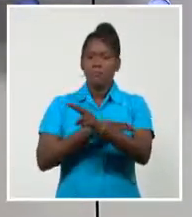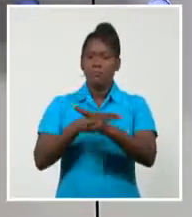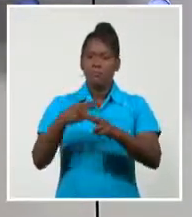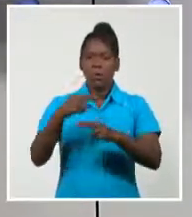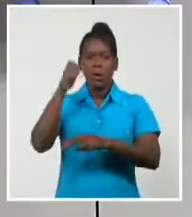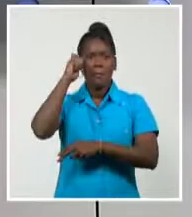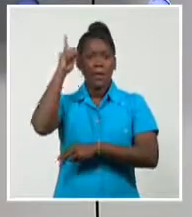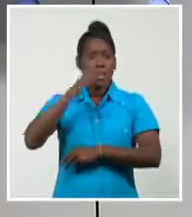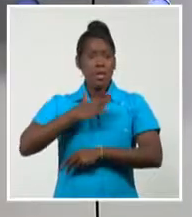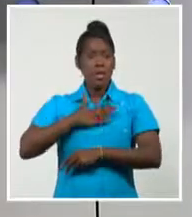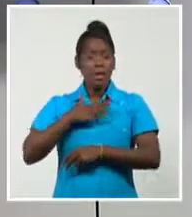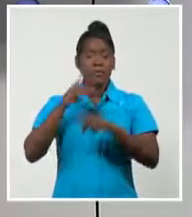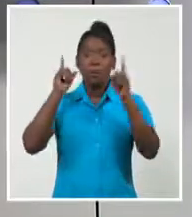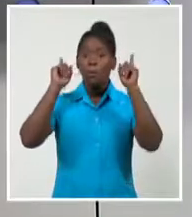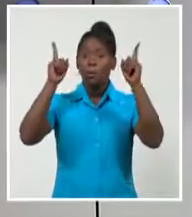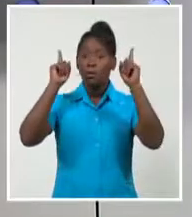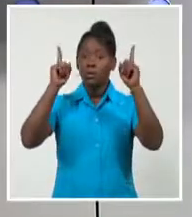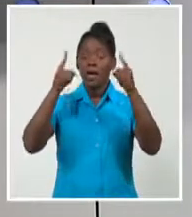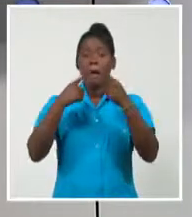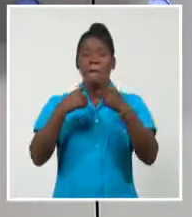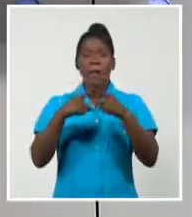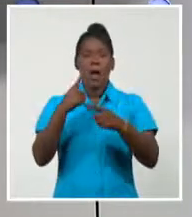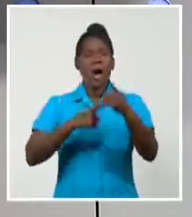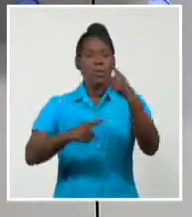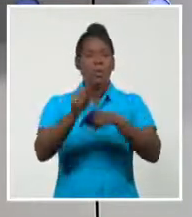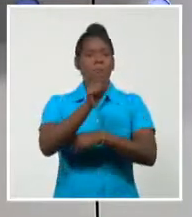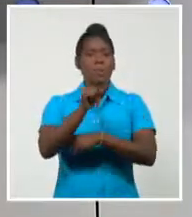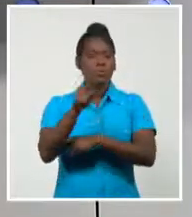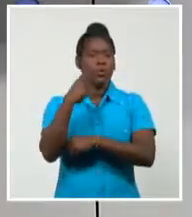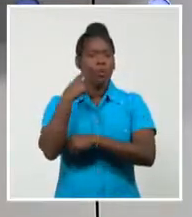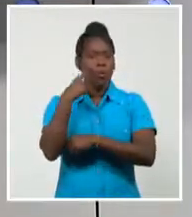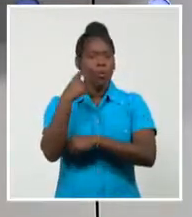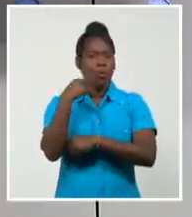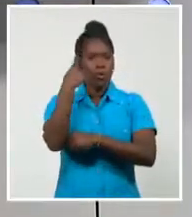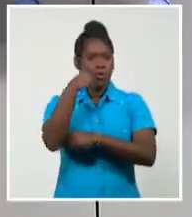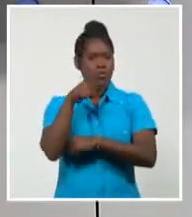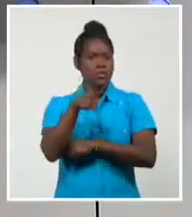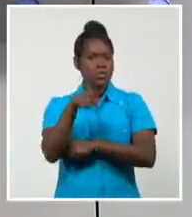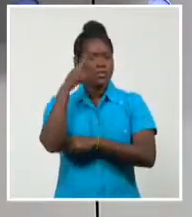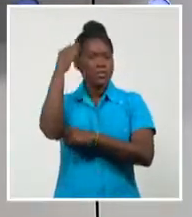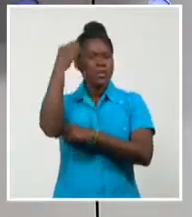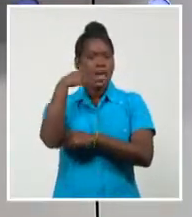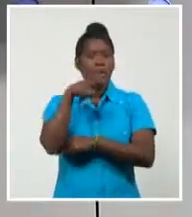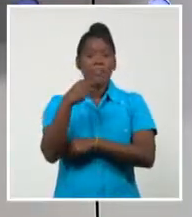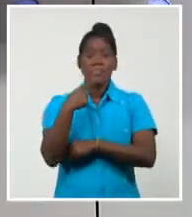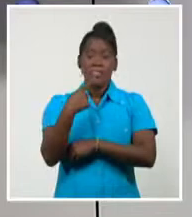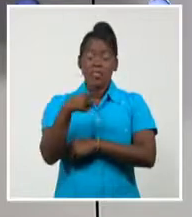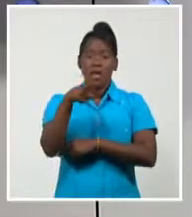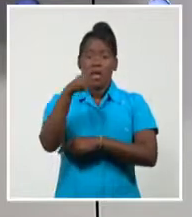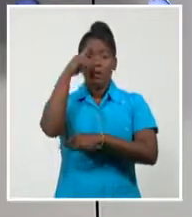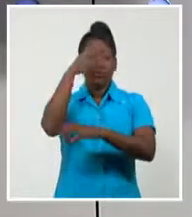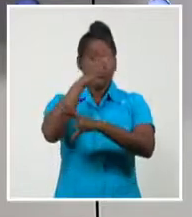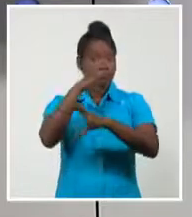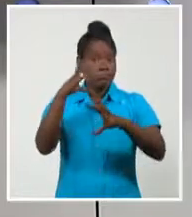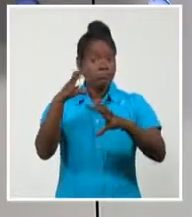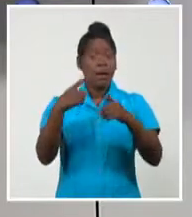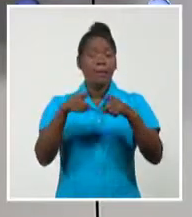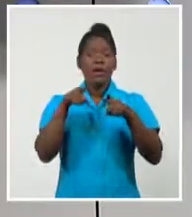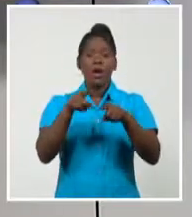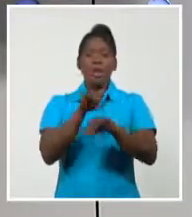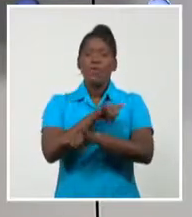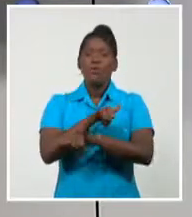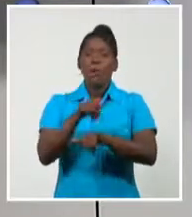internacional en la política. Quienes lo conocen de cerca lo consideran una persona sabia y amante del consenso entre las diferentes